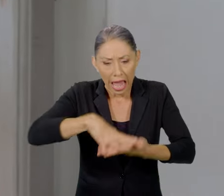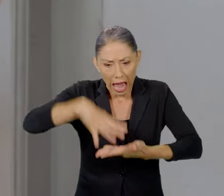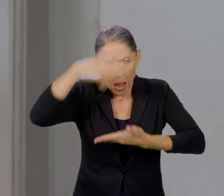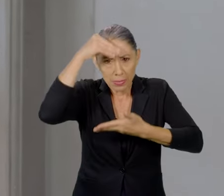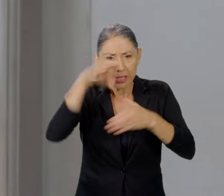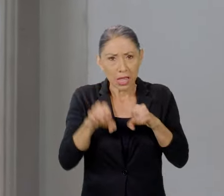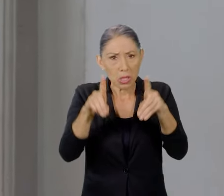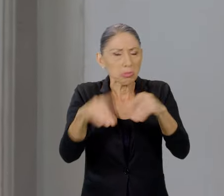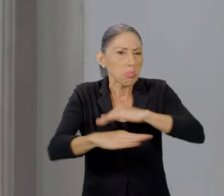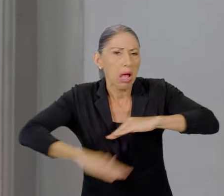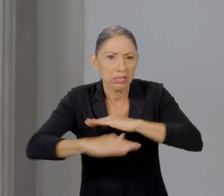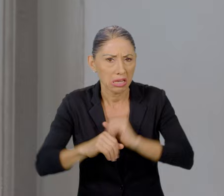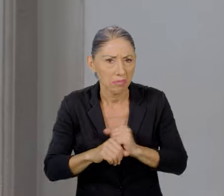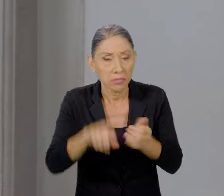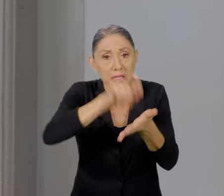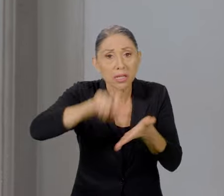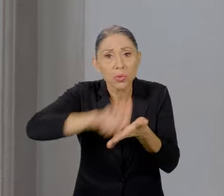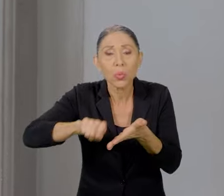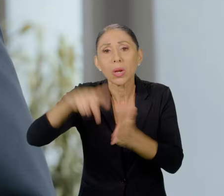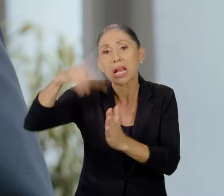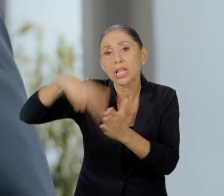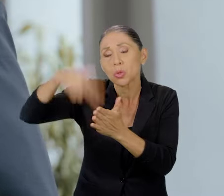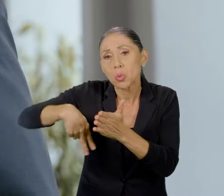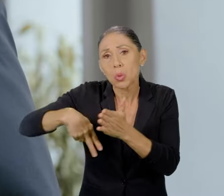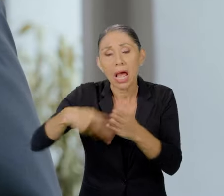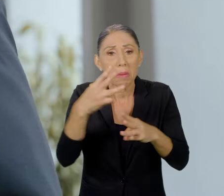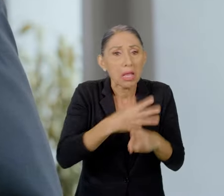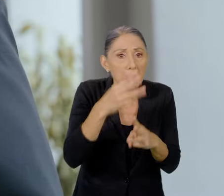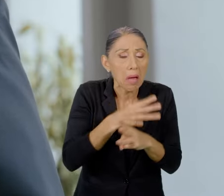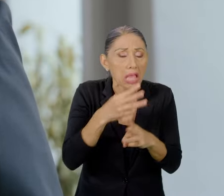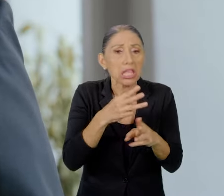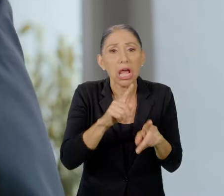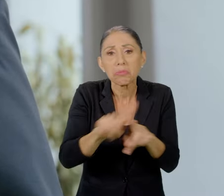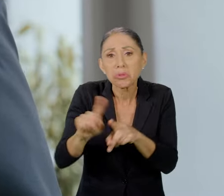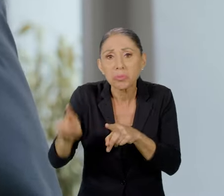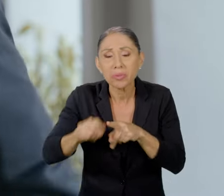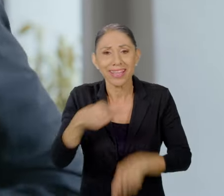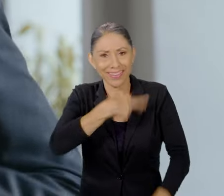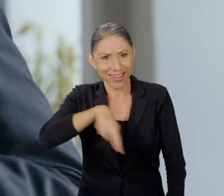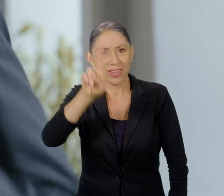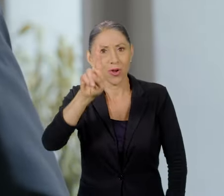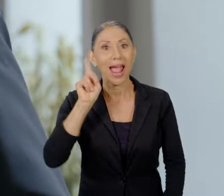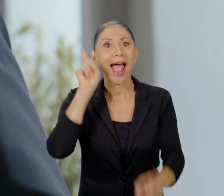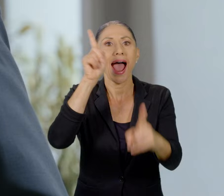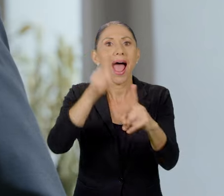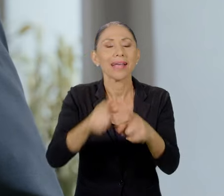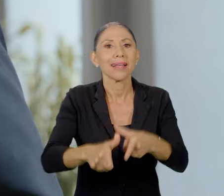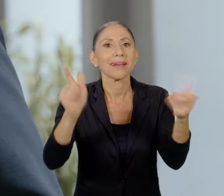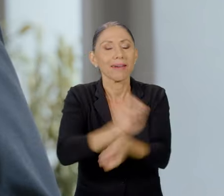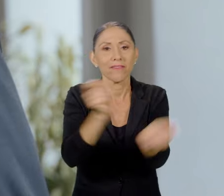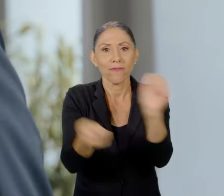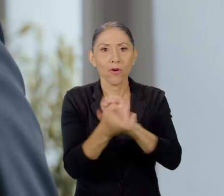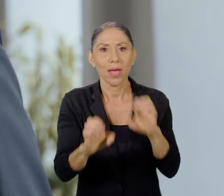formación era básica, escritura, lectura, operaciones de matemática y religión, hasta la Gran Reforma